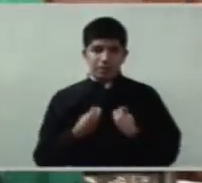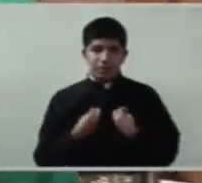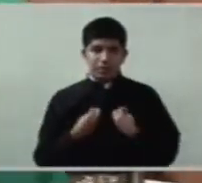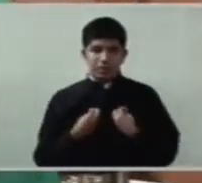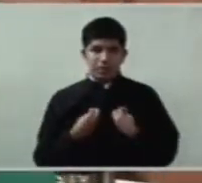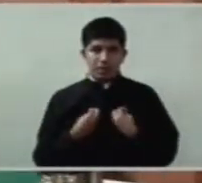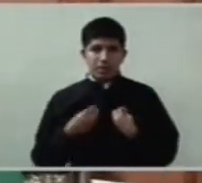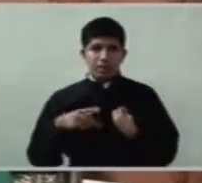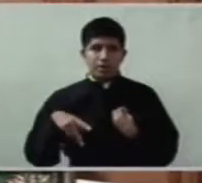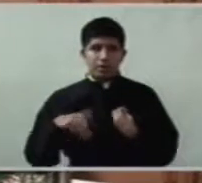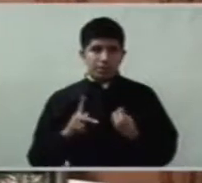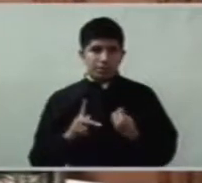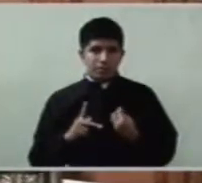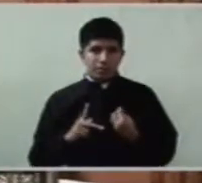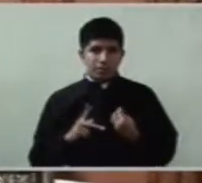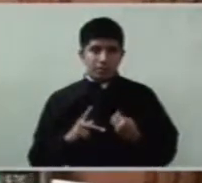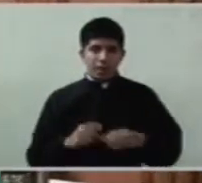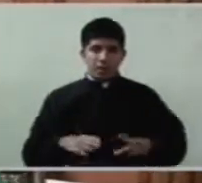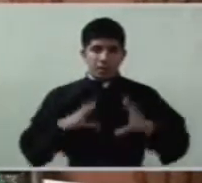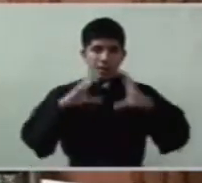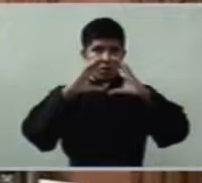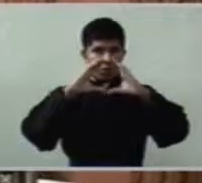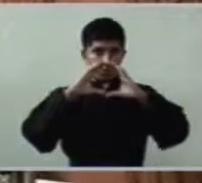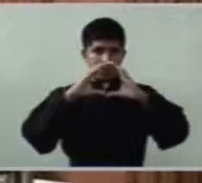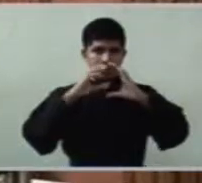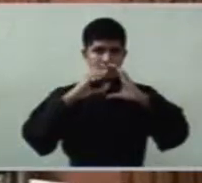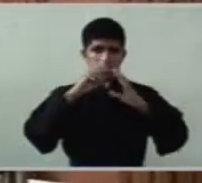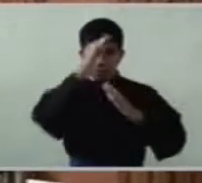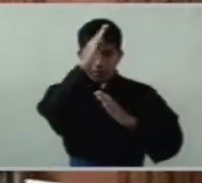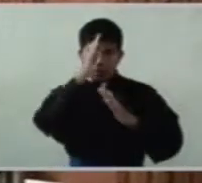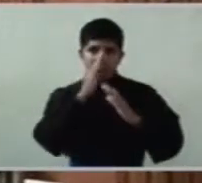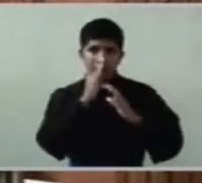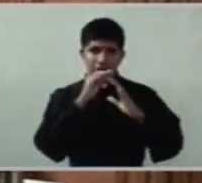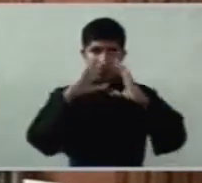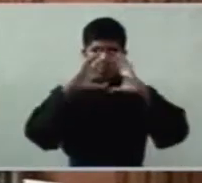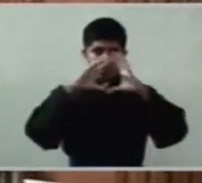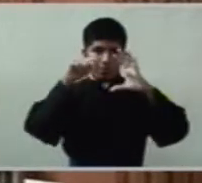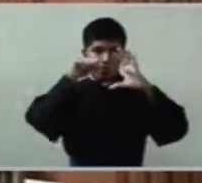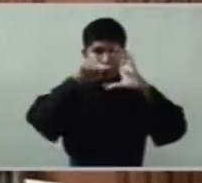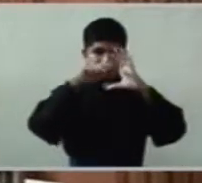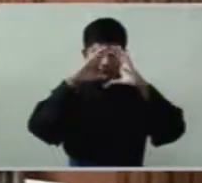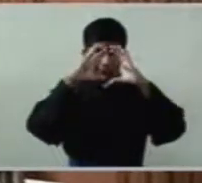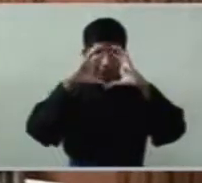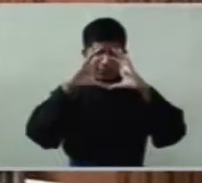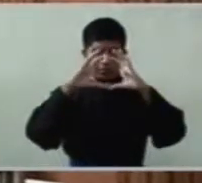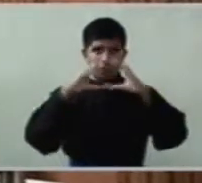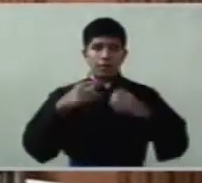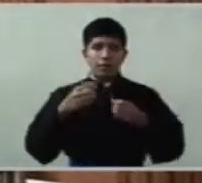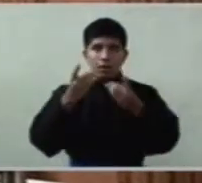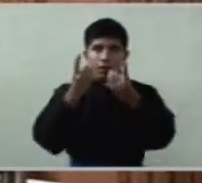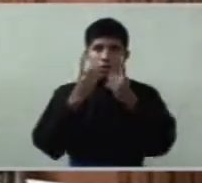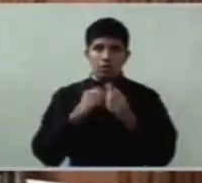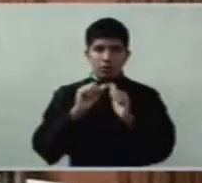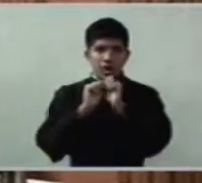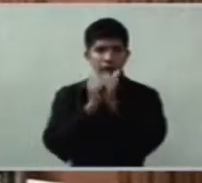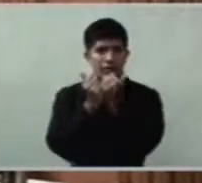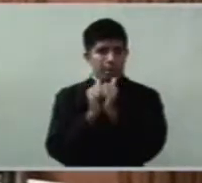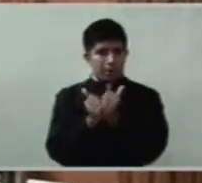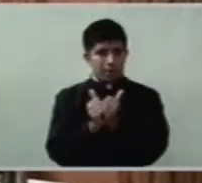nos cultiva con la eucaristía nos da este pan de vida